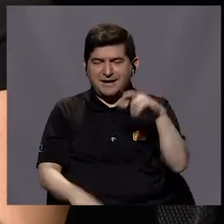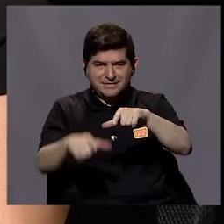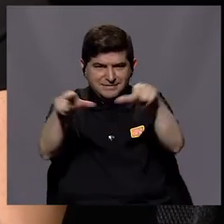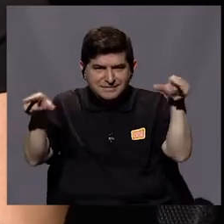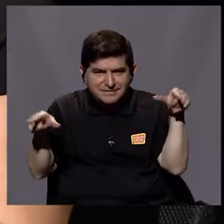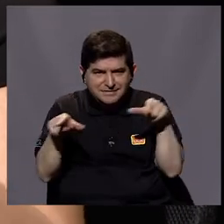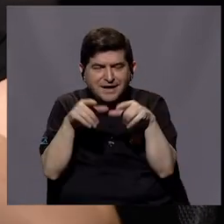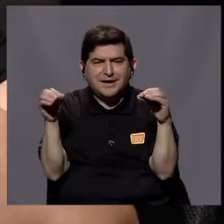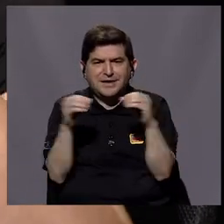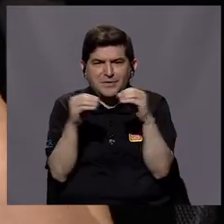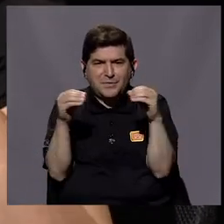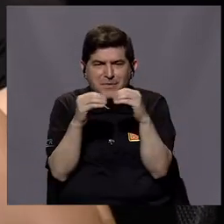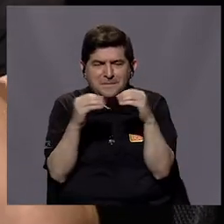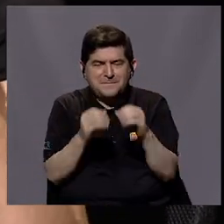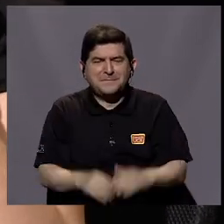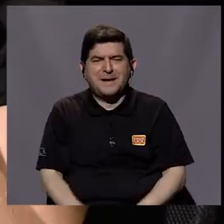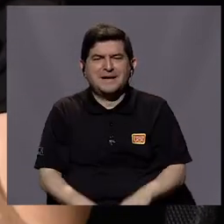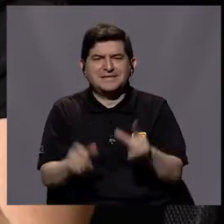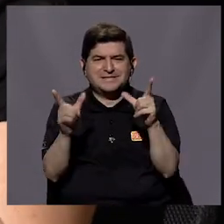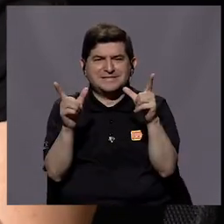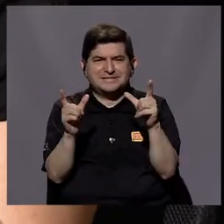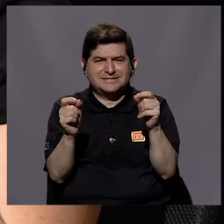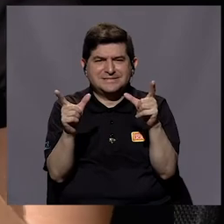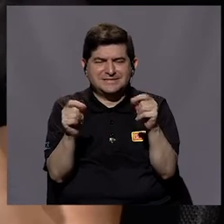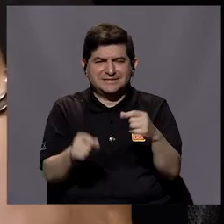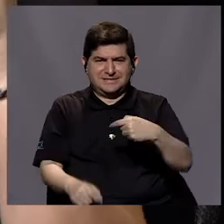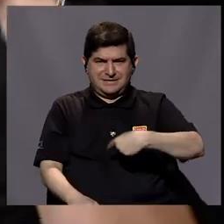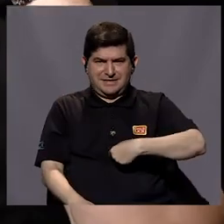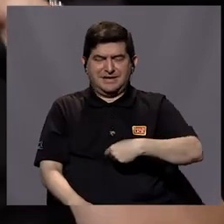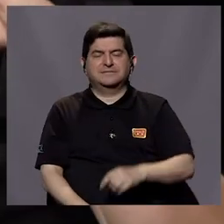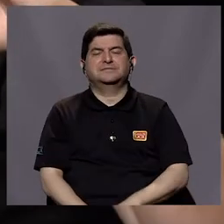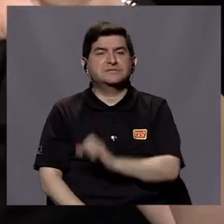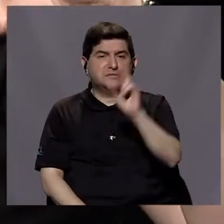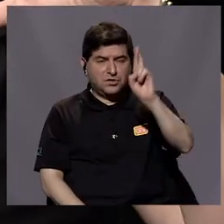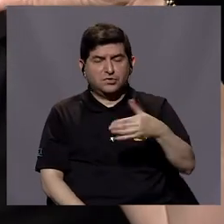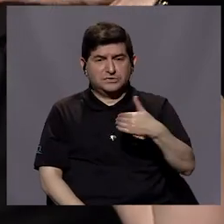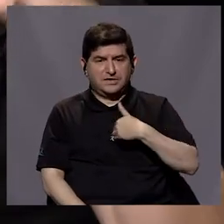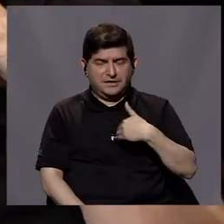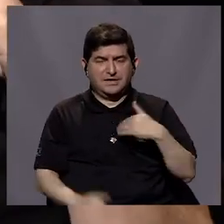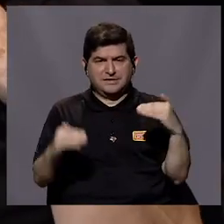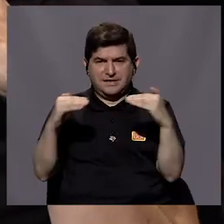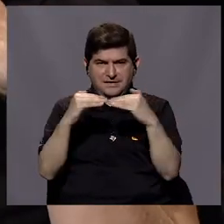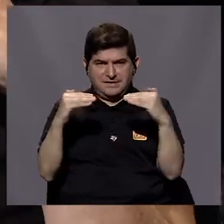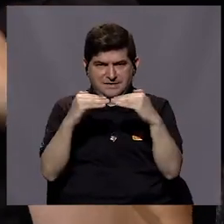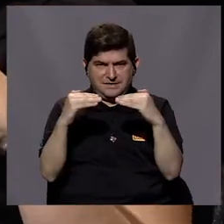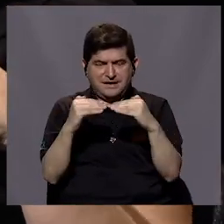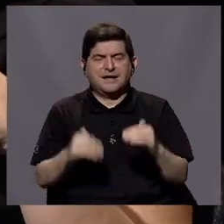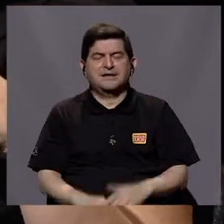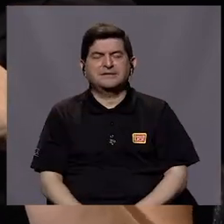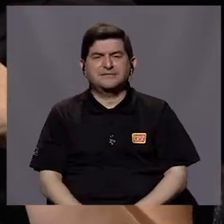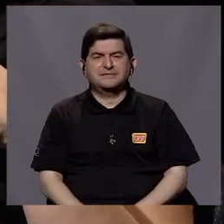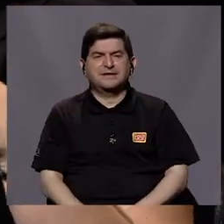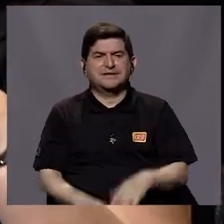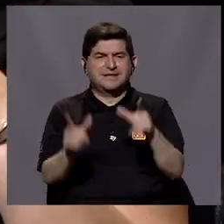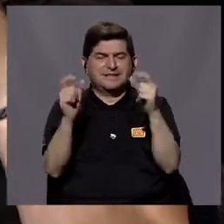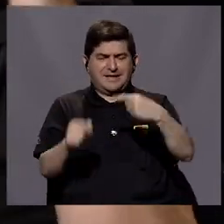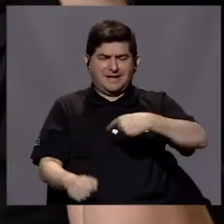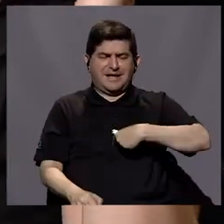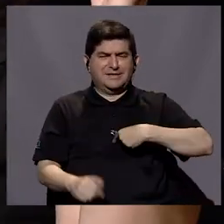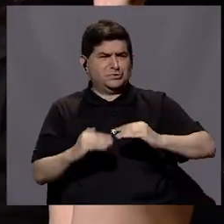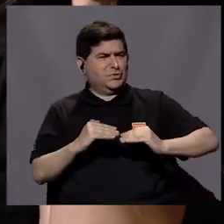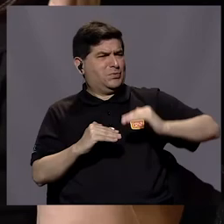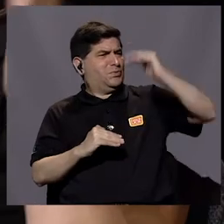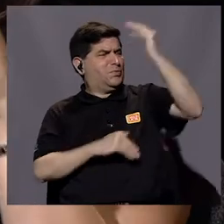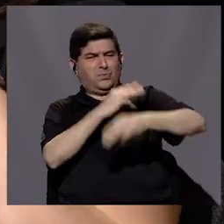una de las zonas donde más elevado era el cáncer gástrico a ver Costa Rica tiene unos niveles de cáncer de estómago que son muy